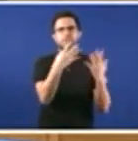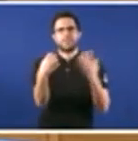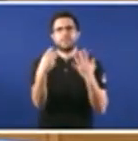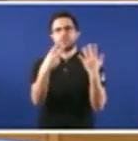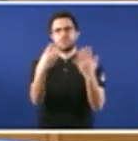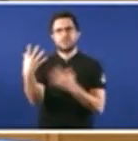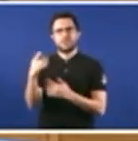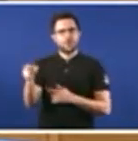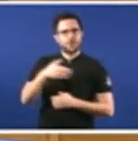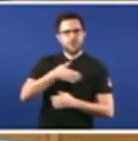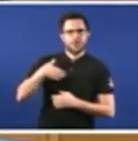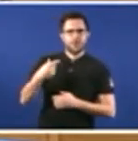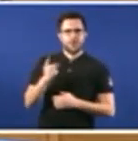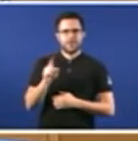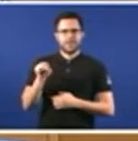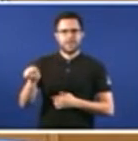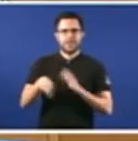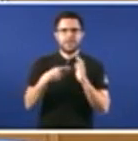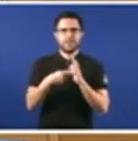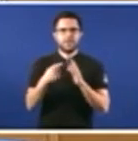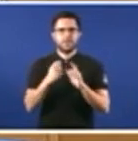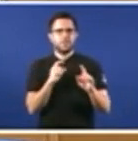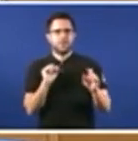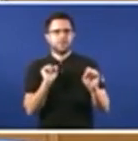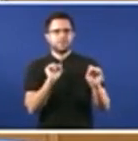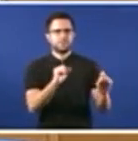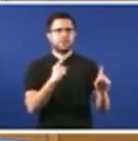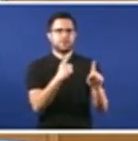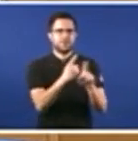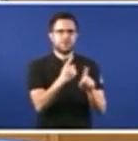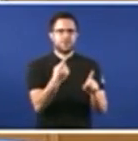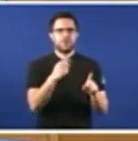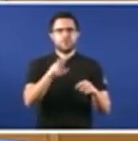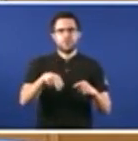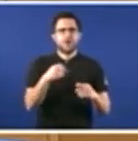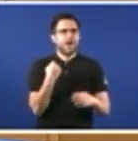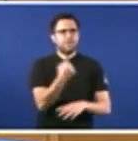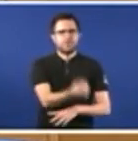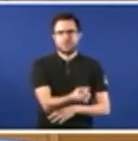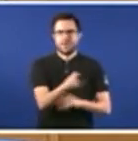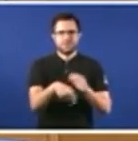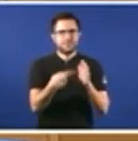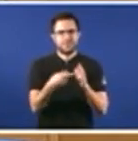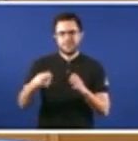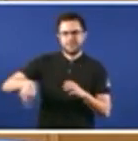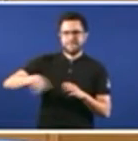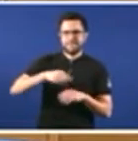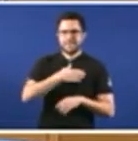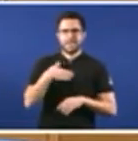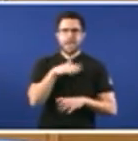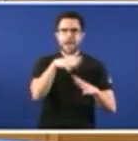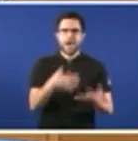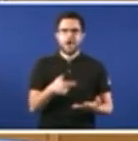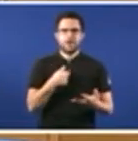Vostedes non queren volver a esa lei que recurriron e confrontaron permanentemente. Nunca apoyaron. O que vostedes pretenden agora é